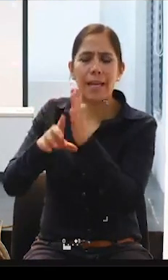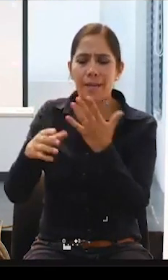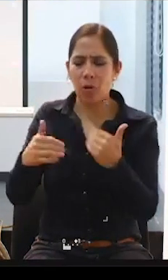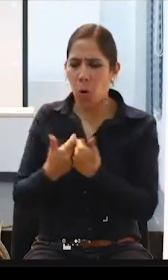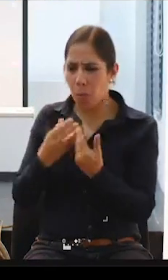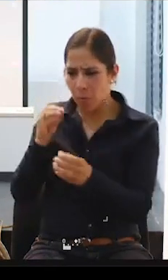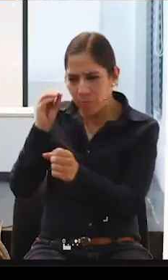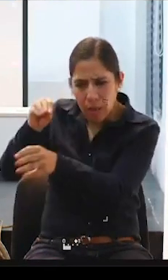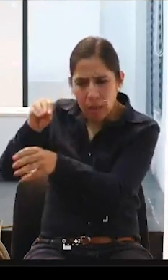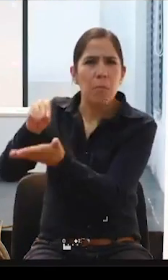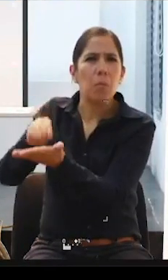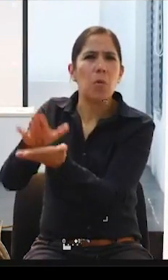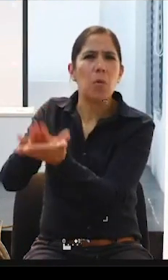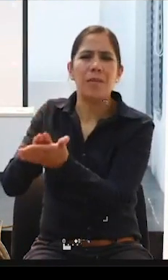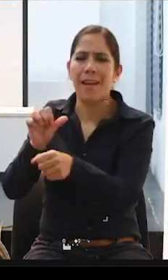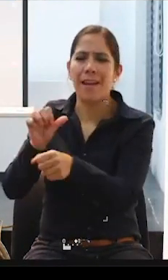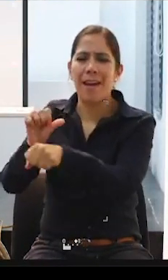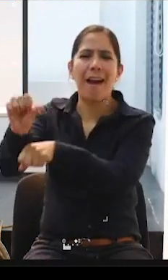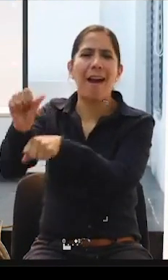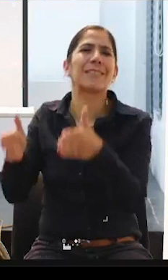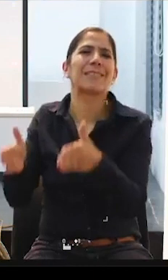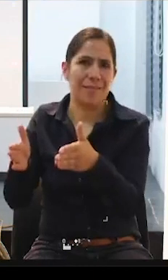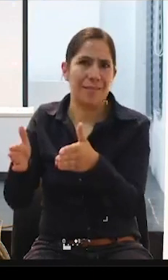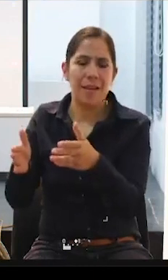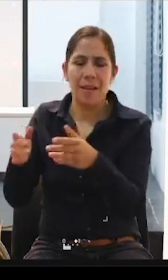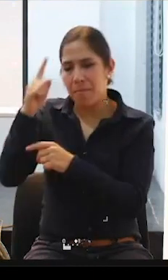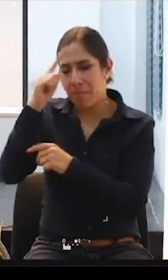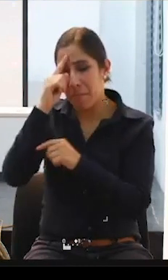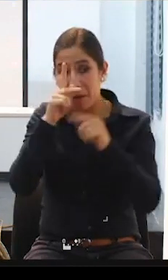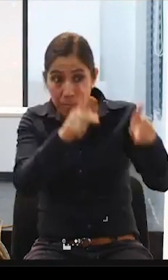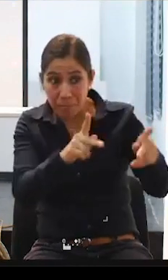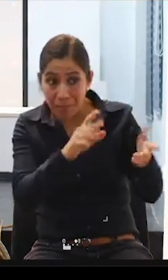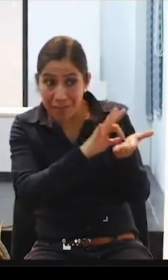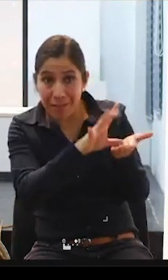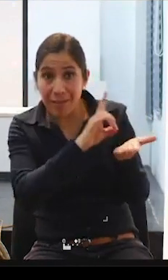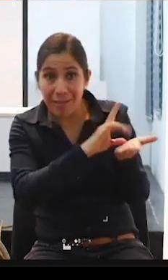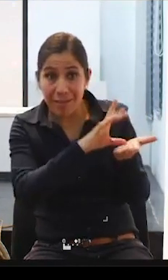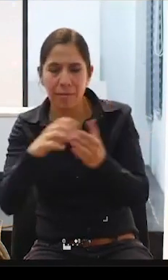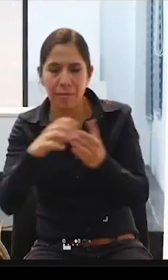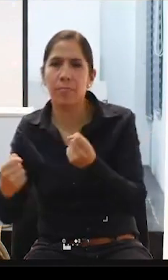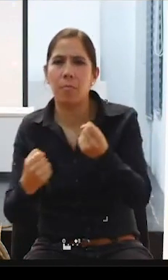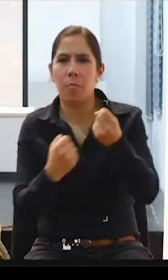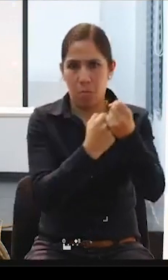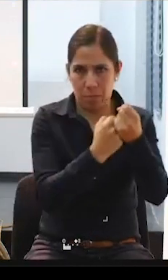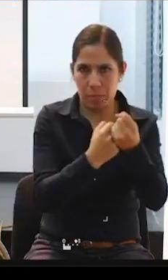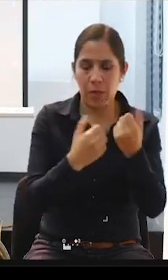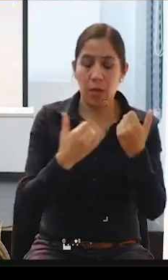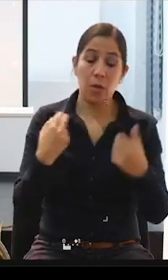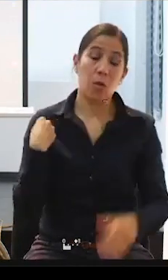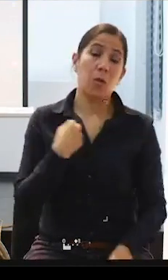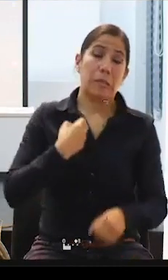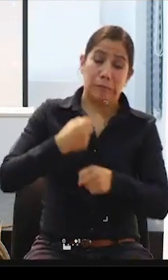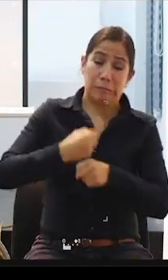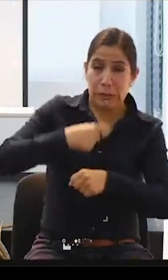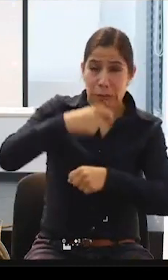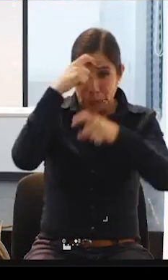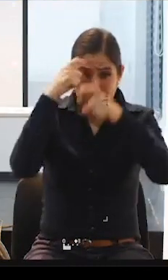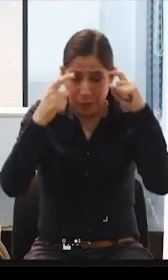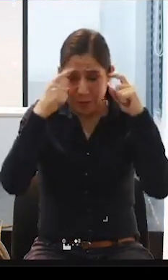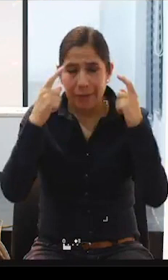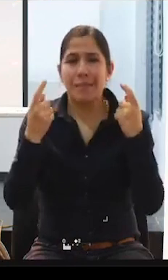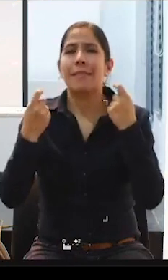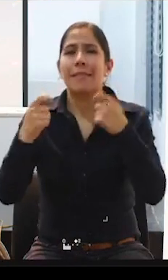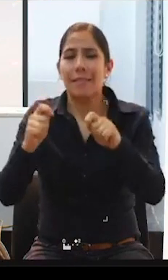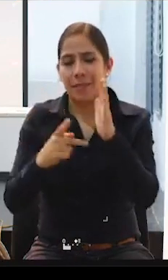tomamos, ¿verdad?, y comenzamos también a enfocarnos en trabajar mucho para que este proyecto de ley fuera aprobado, como les digo,